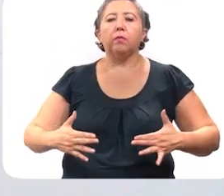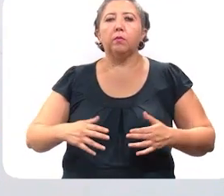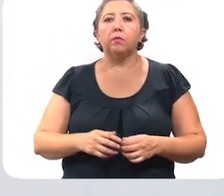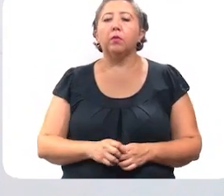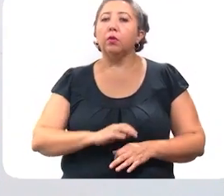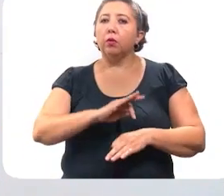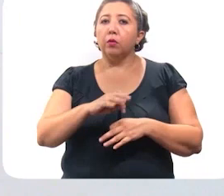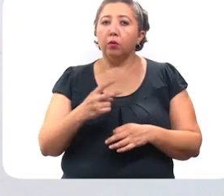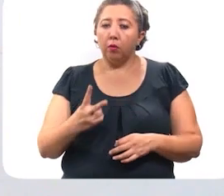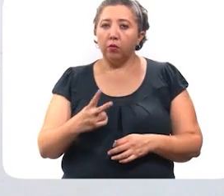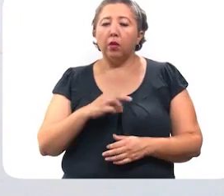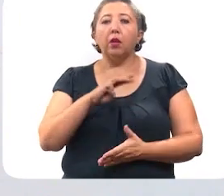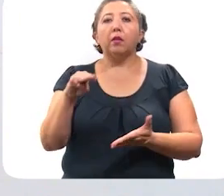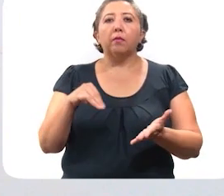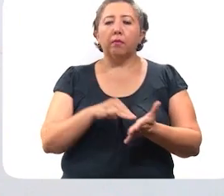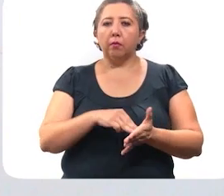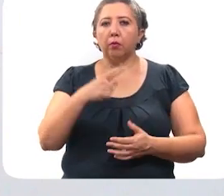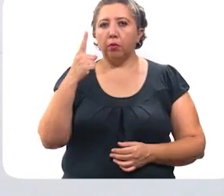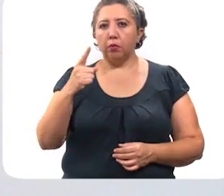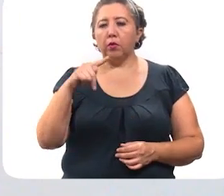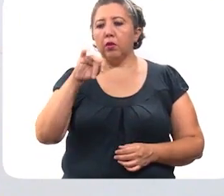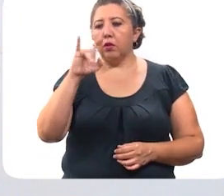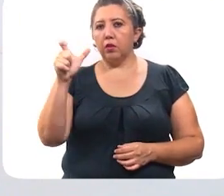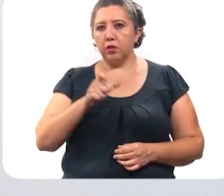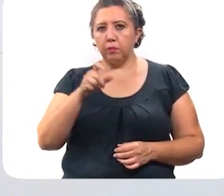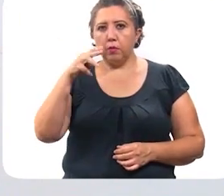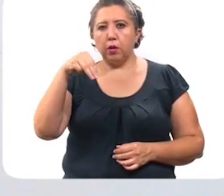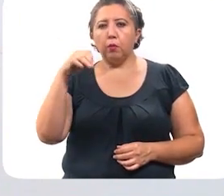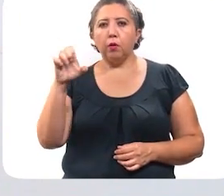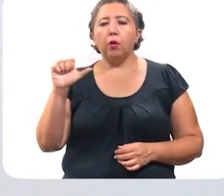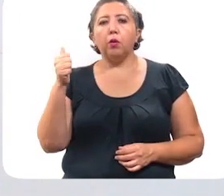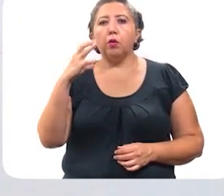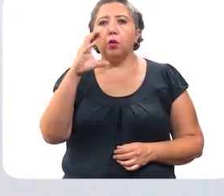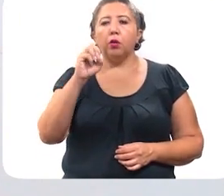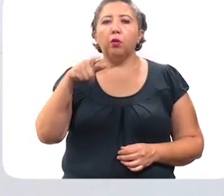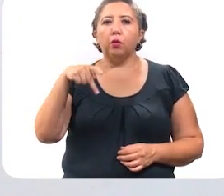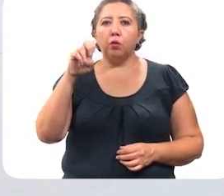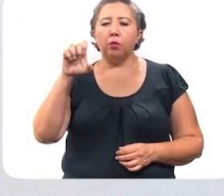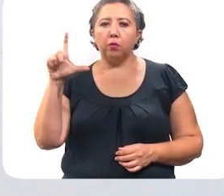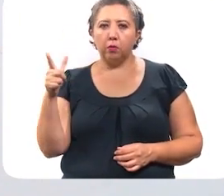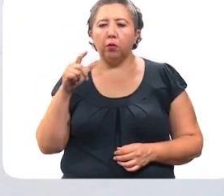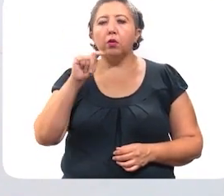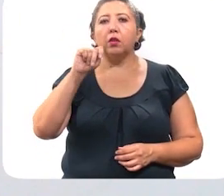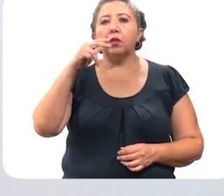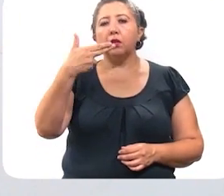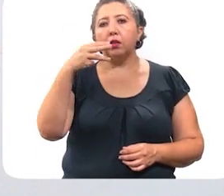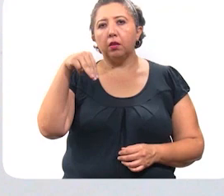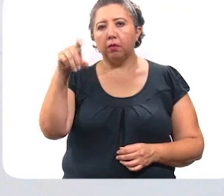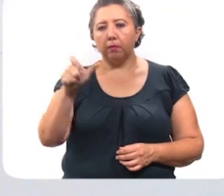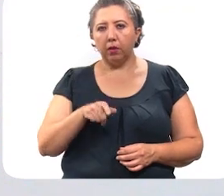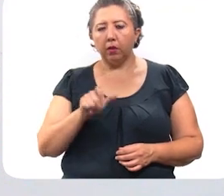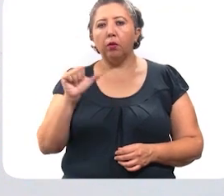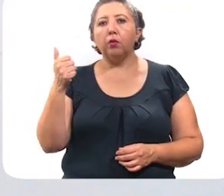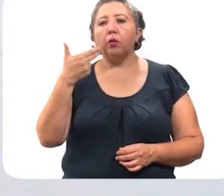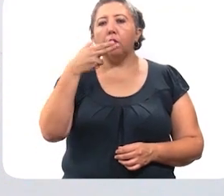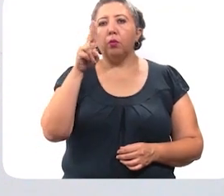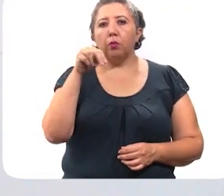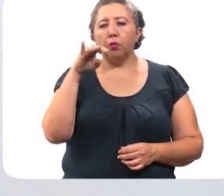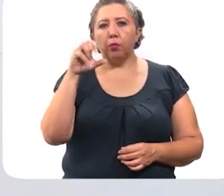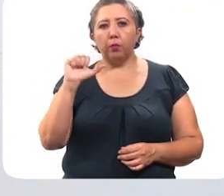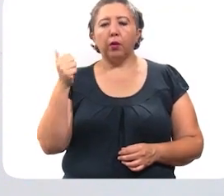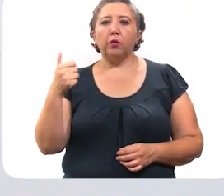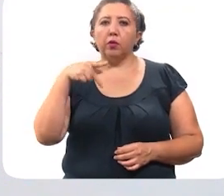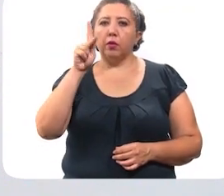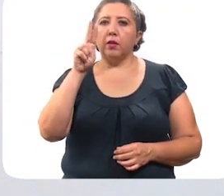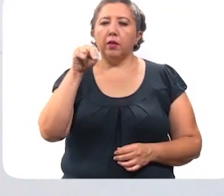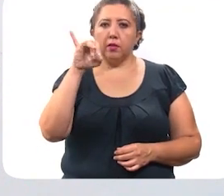Dos residían en Mérida, uno en Tichpehual, uno en Concal, uno en Tamec, uno en Junucmá y uno